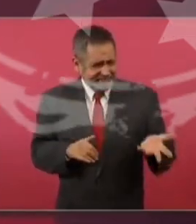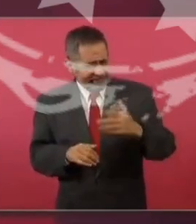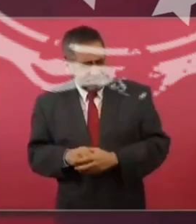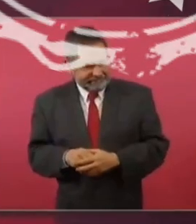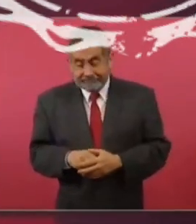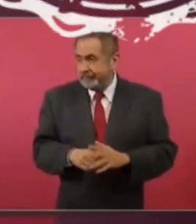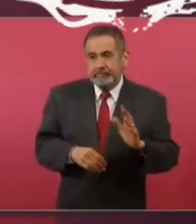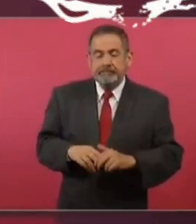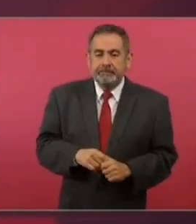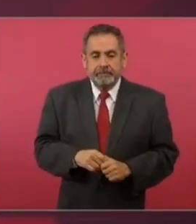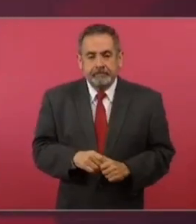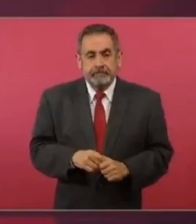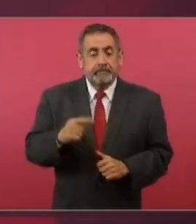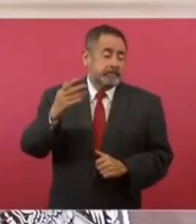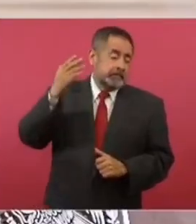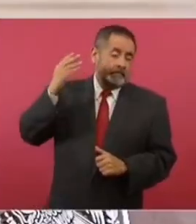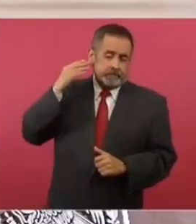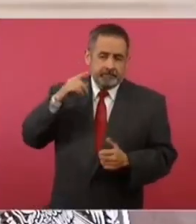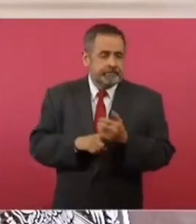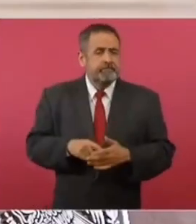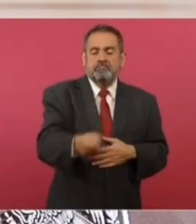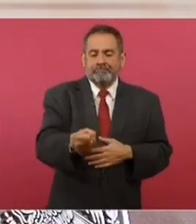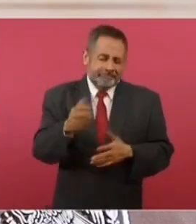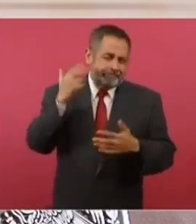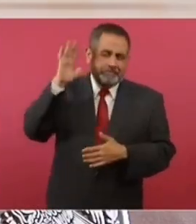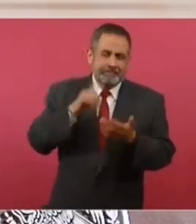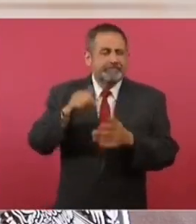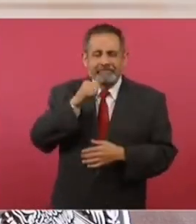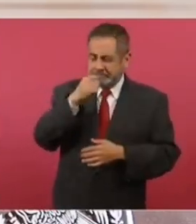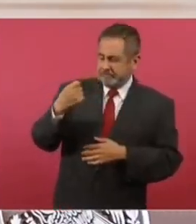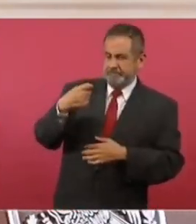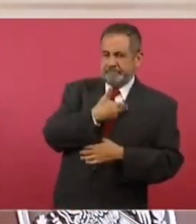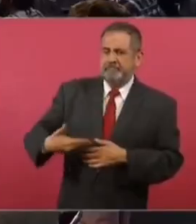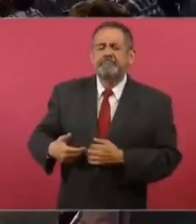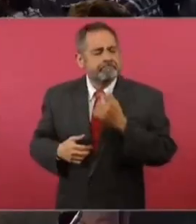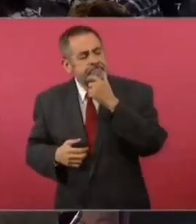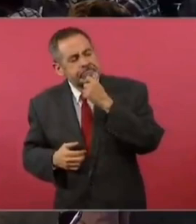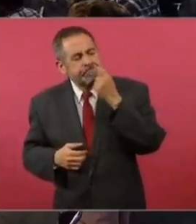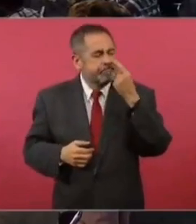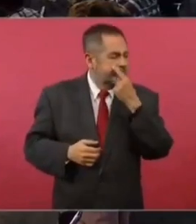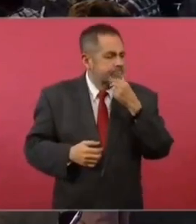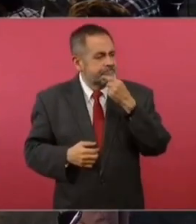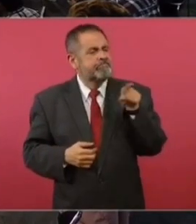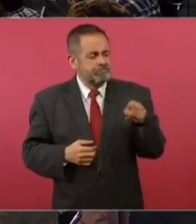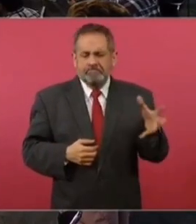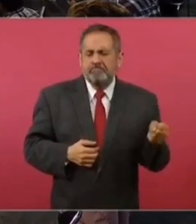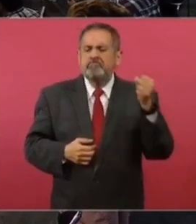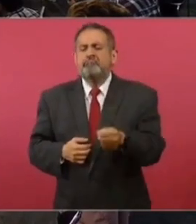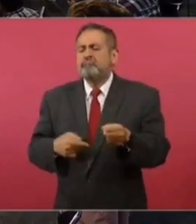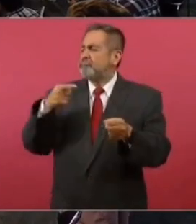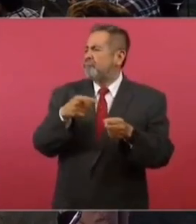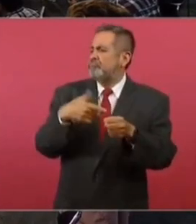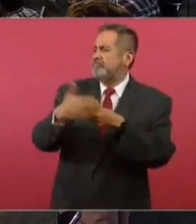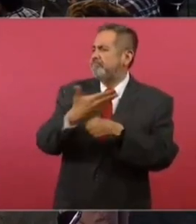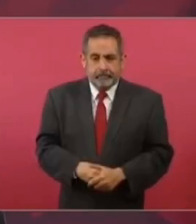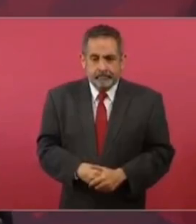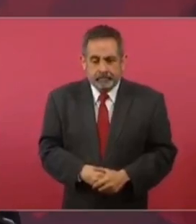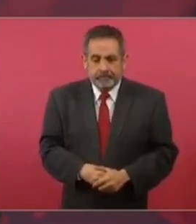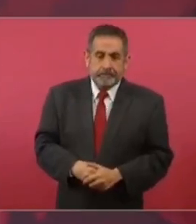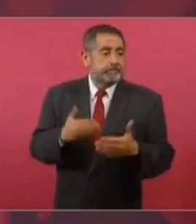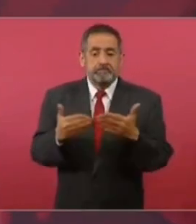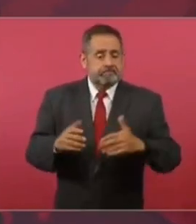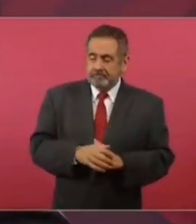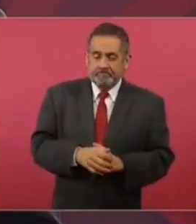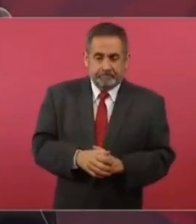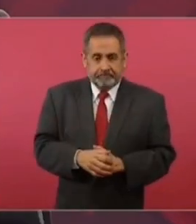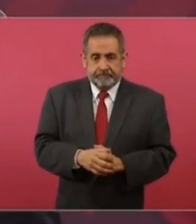Antes, cuando imperaba el dedazo, pues era el presidente en turno, el que imponía a su sucesor. Ahora